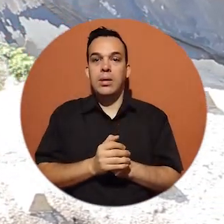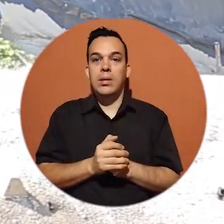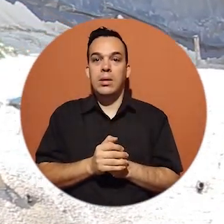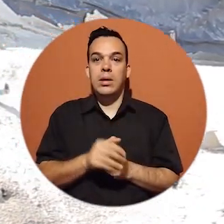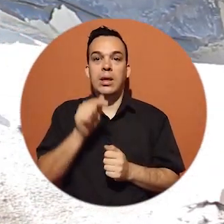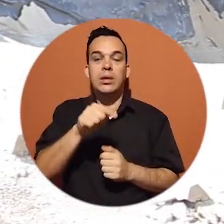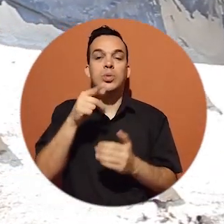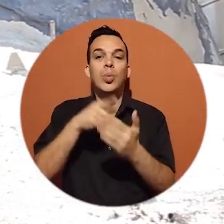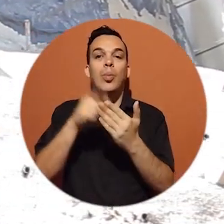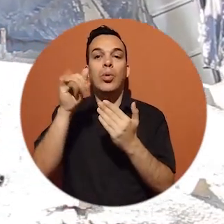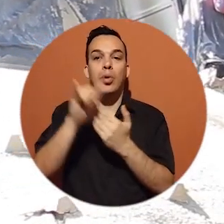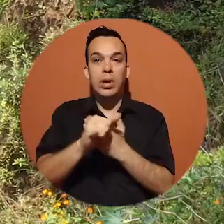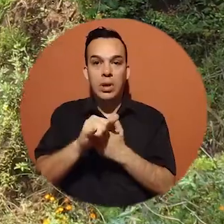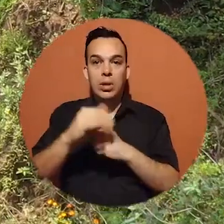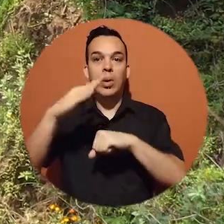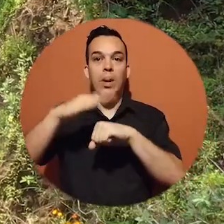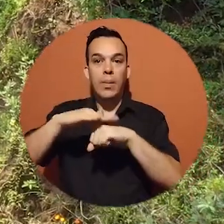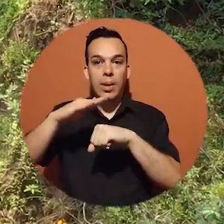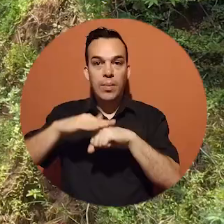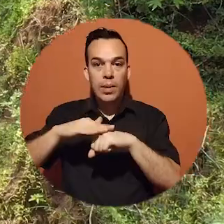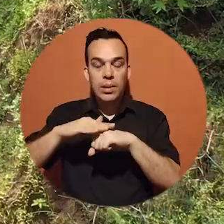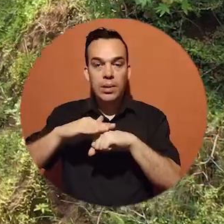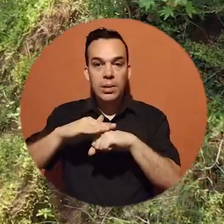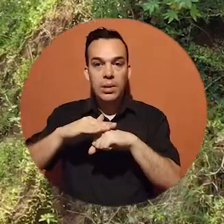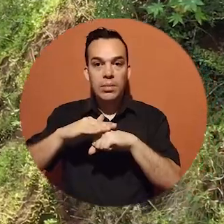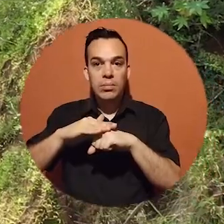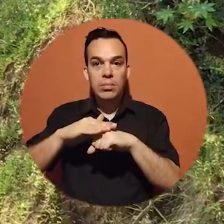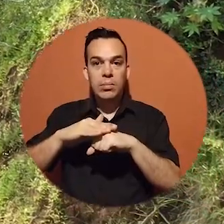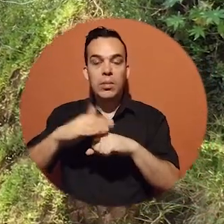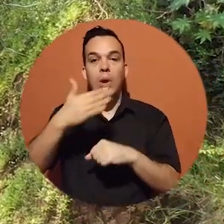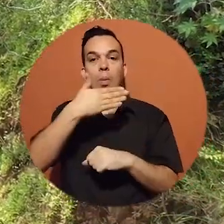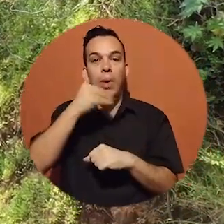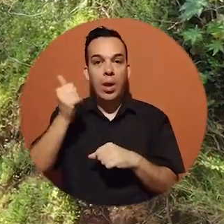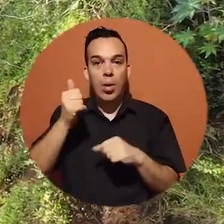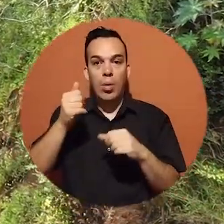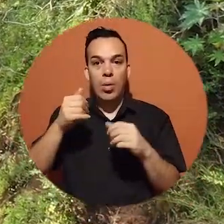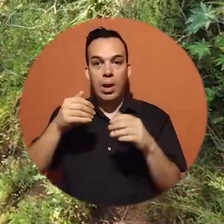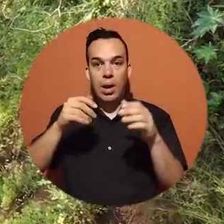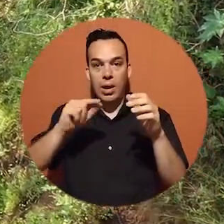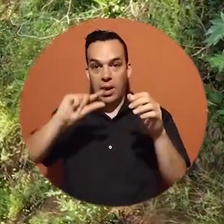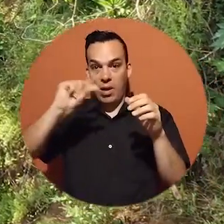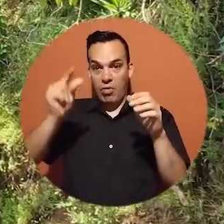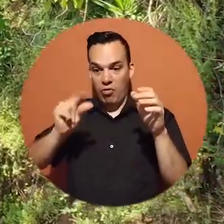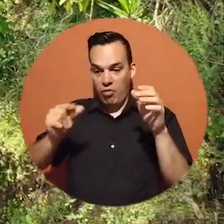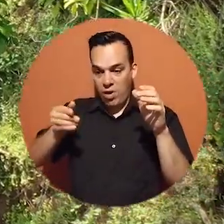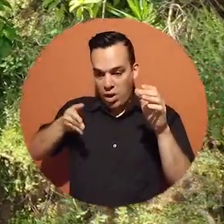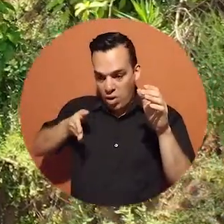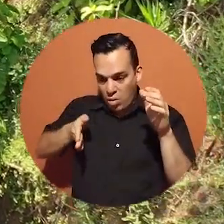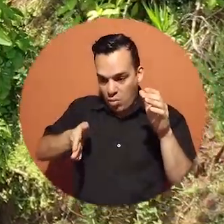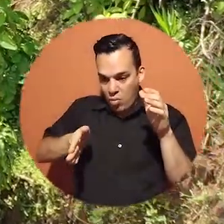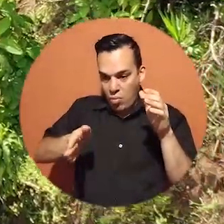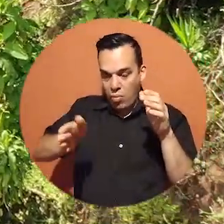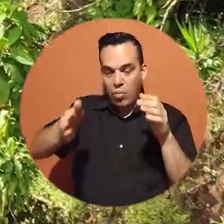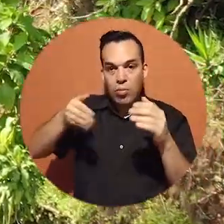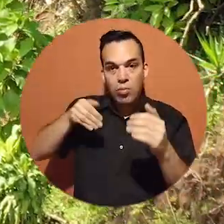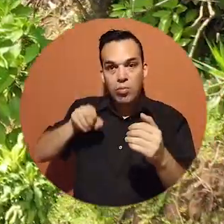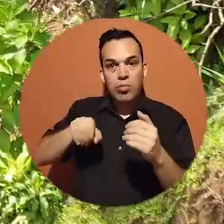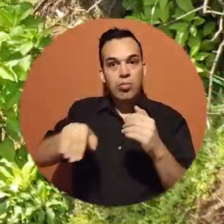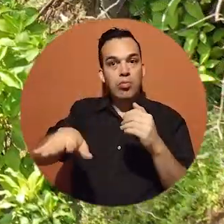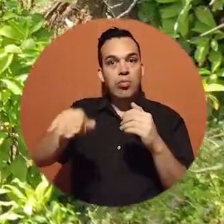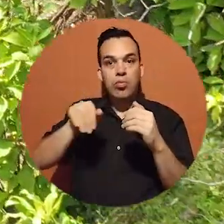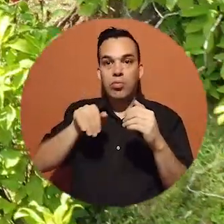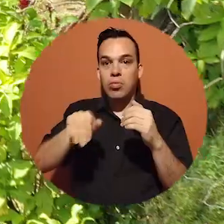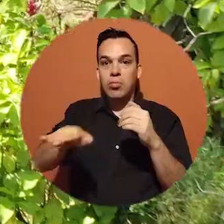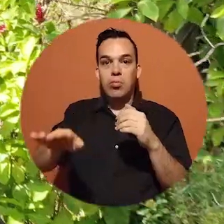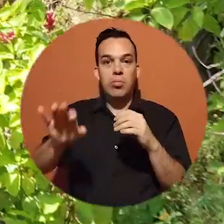es un proyecto que permite mantener o incluso mejorar el área del